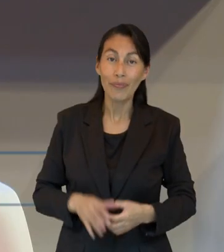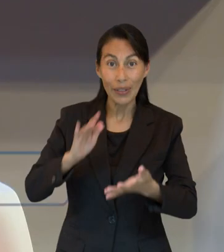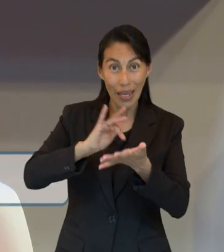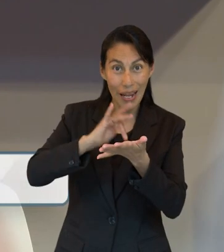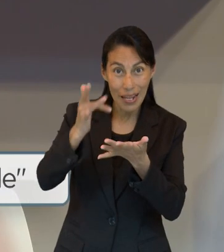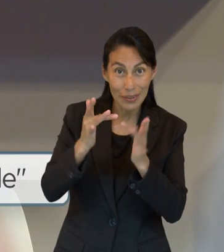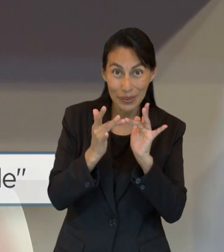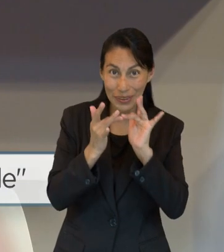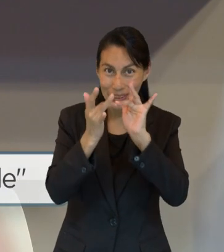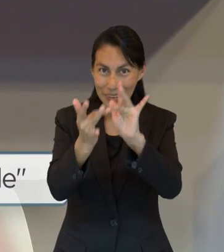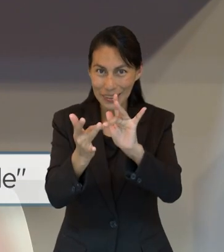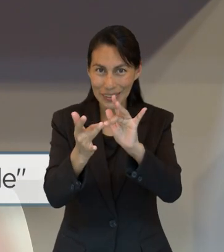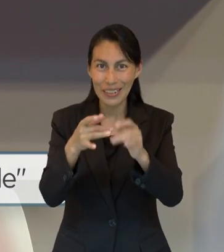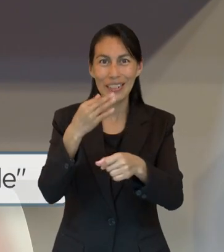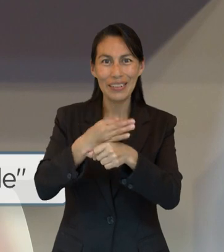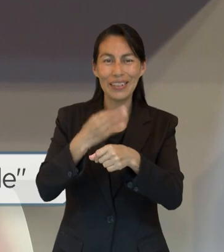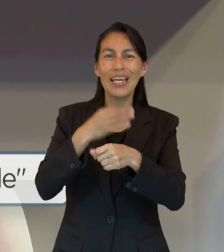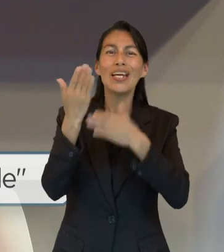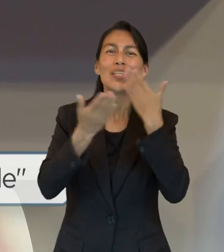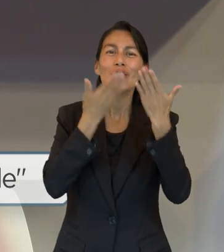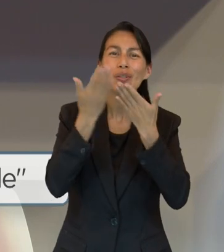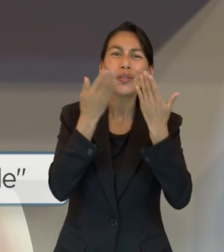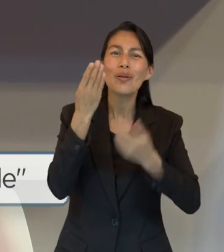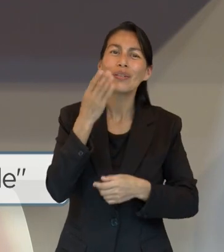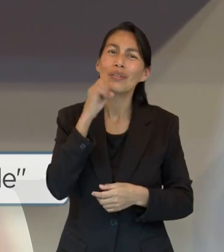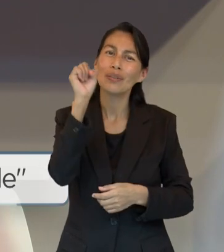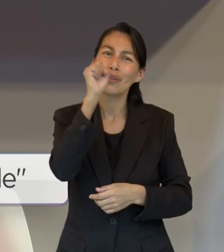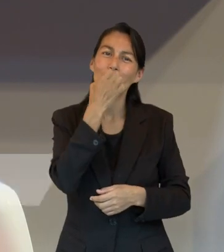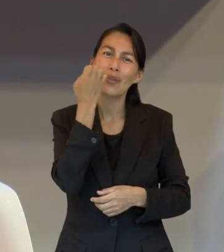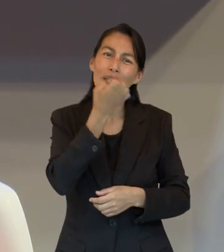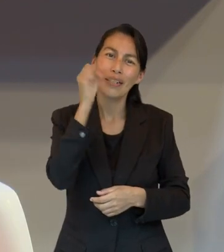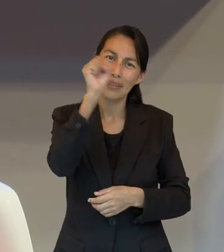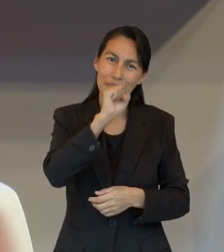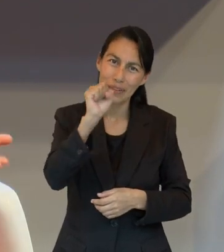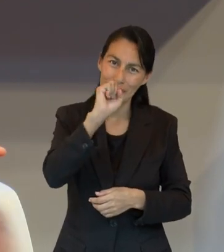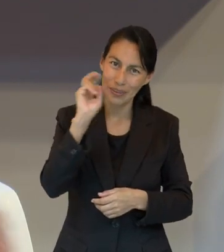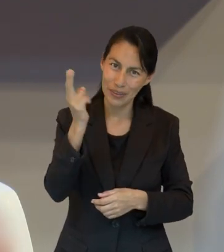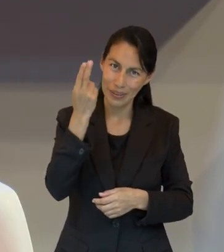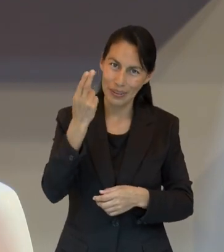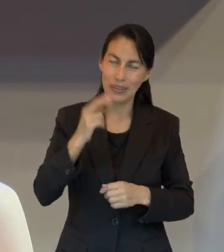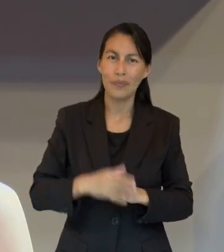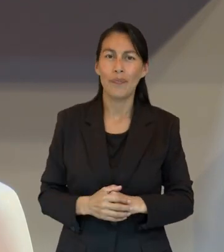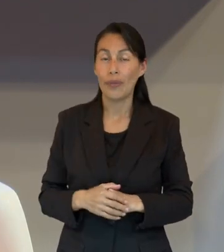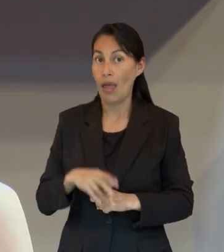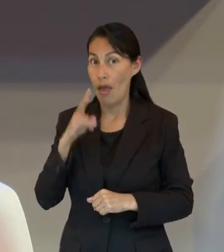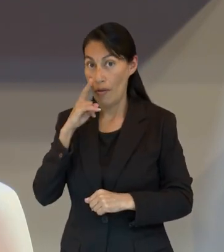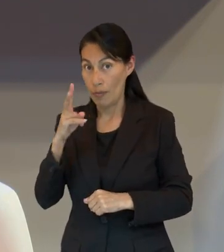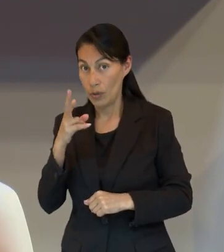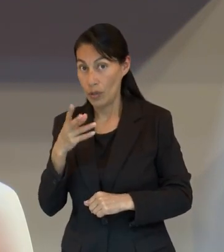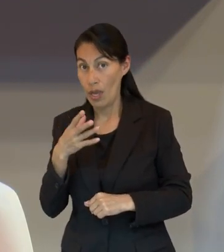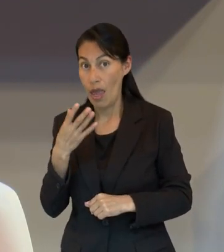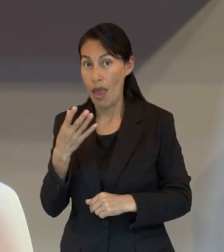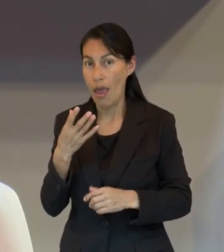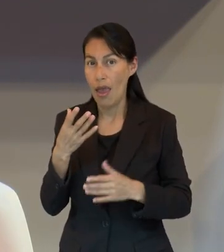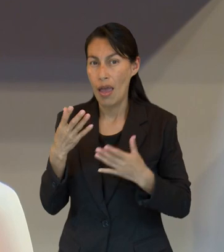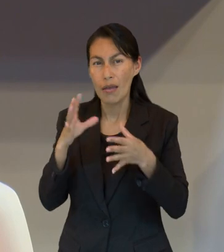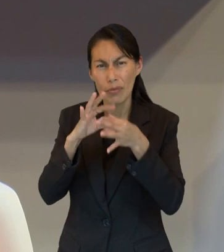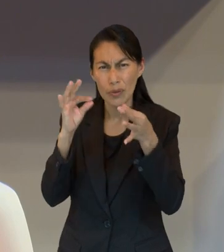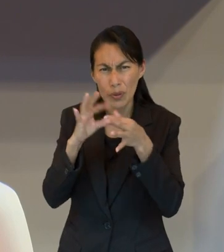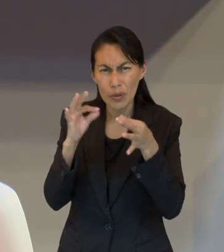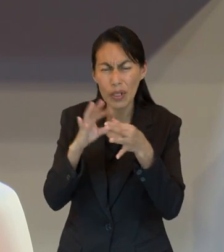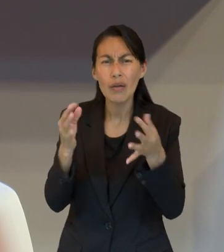Gracias por quedarse con nosotros en este estudio de la Escuela Sabática Universitaria. Estuvimos viendo en Hebreos 12